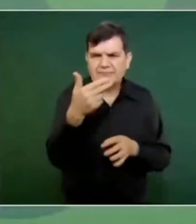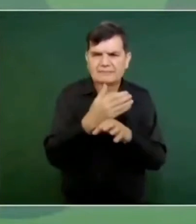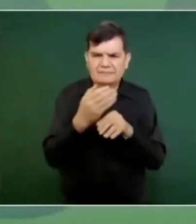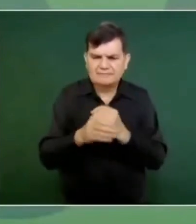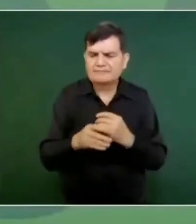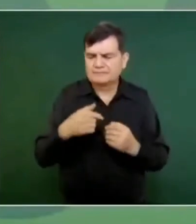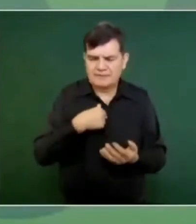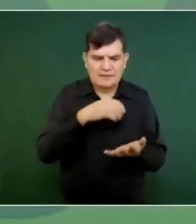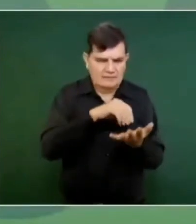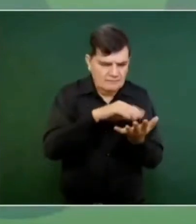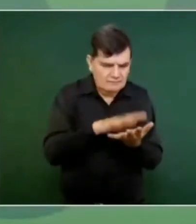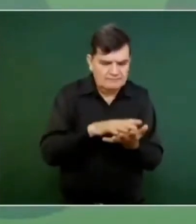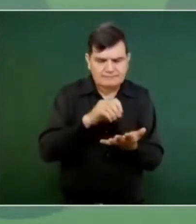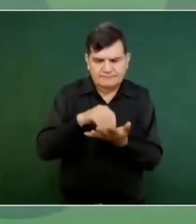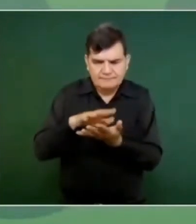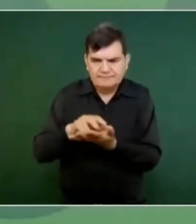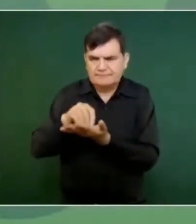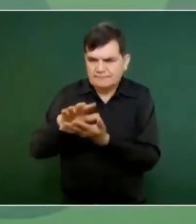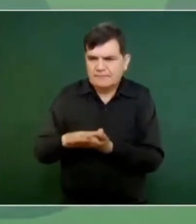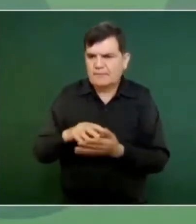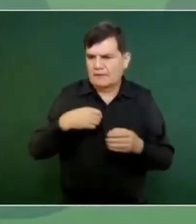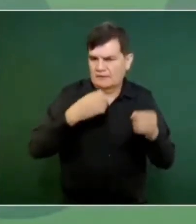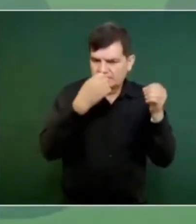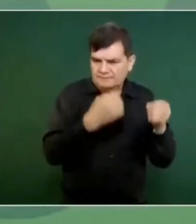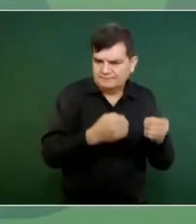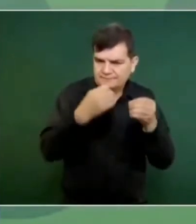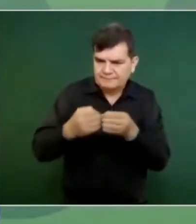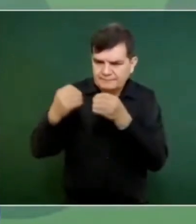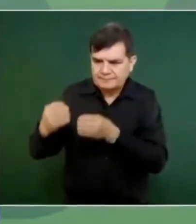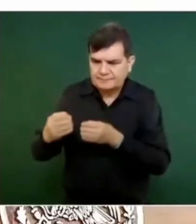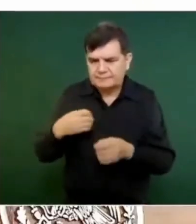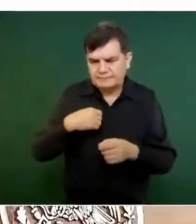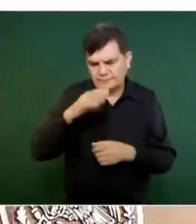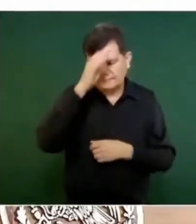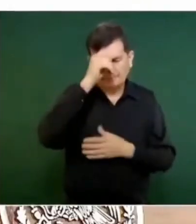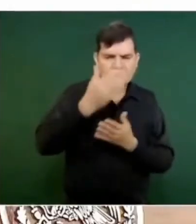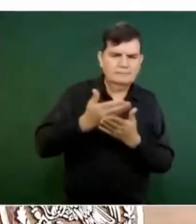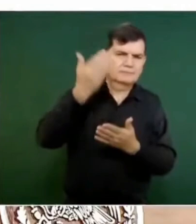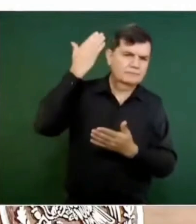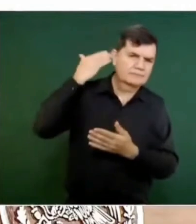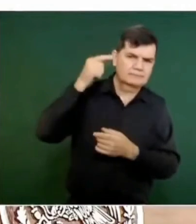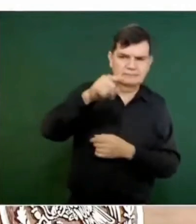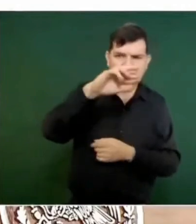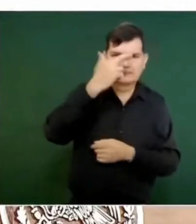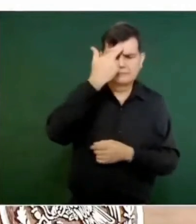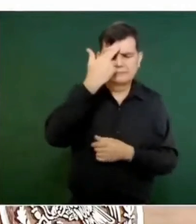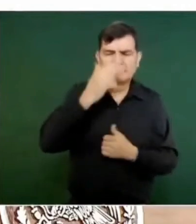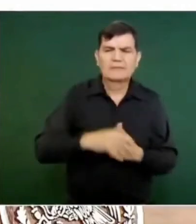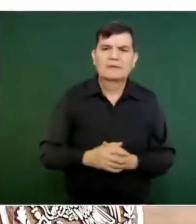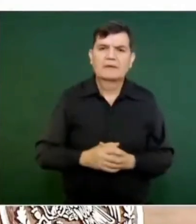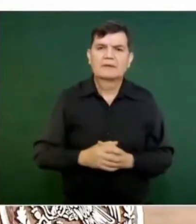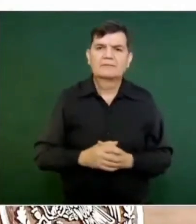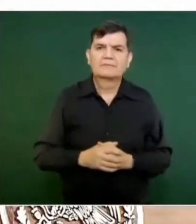compromiso, si ustedes se acuerdan, originalmente que